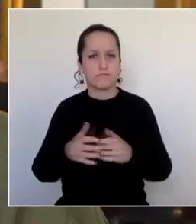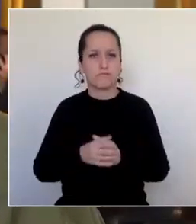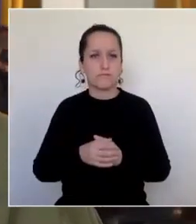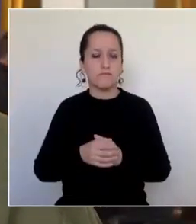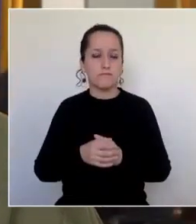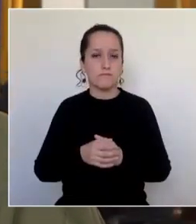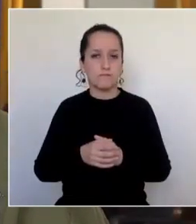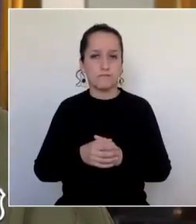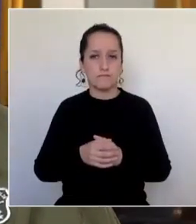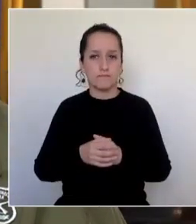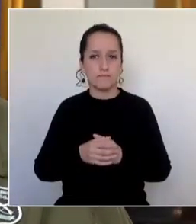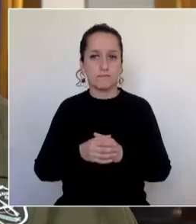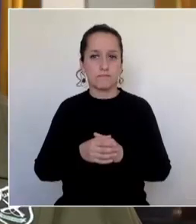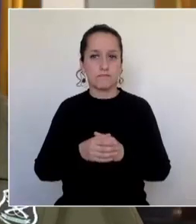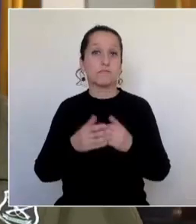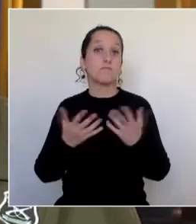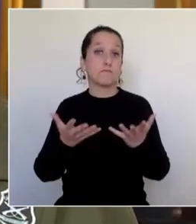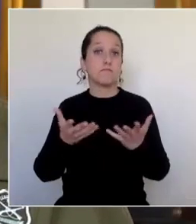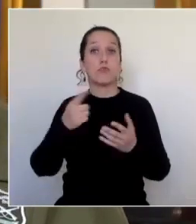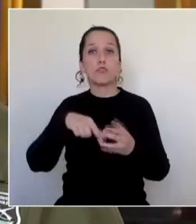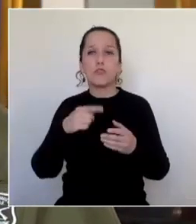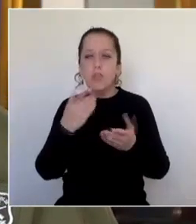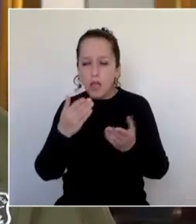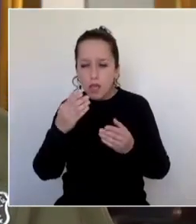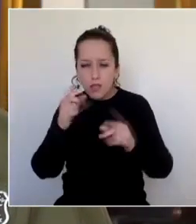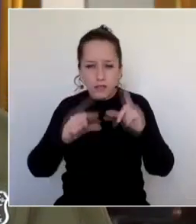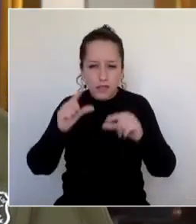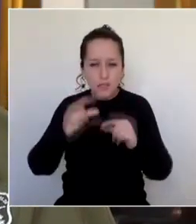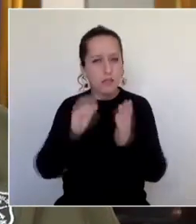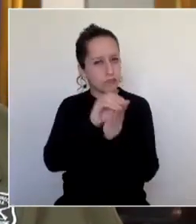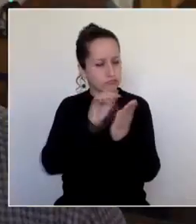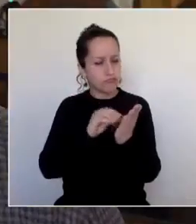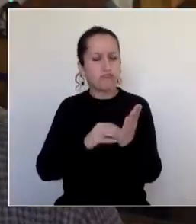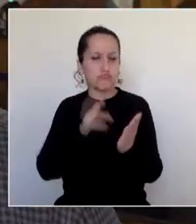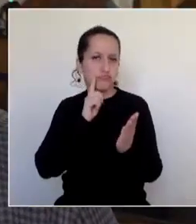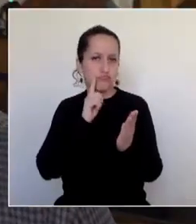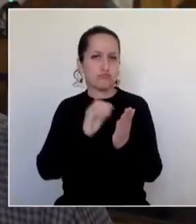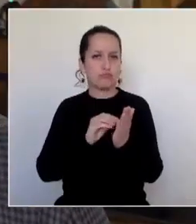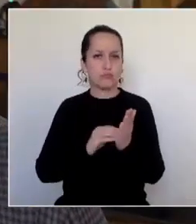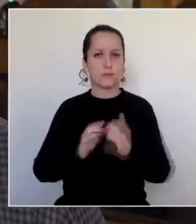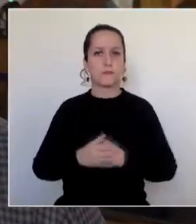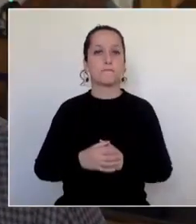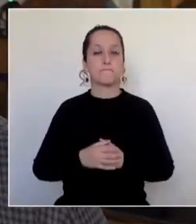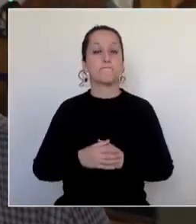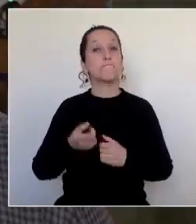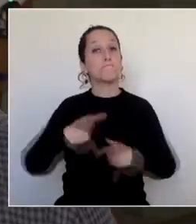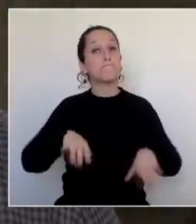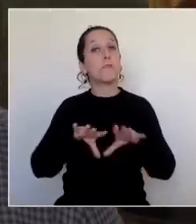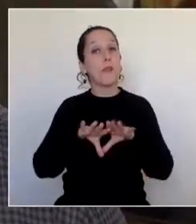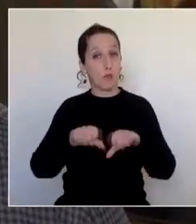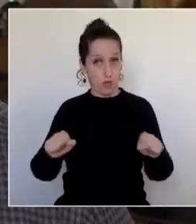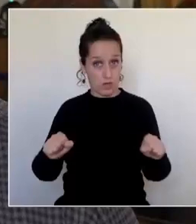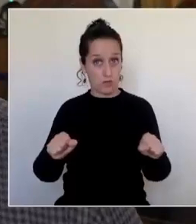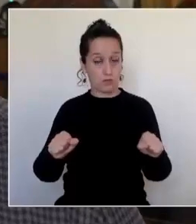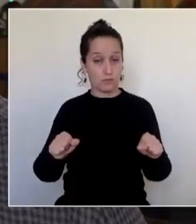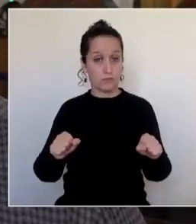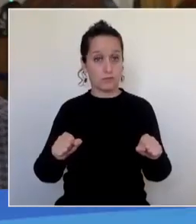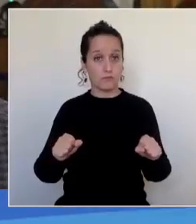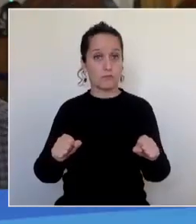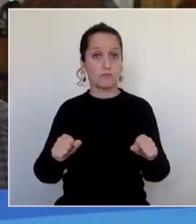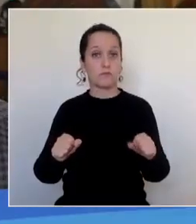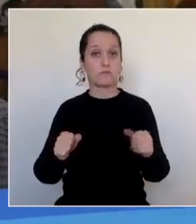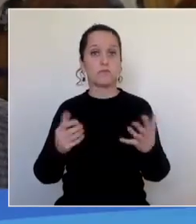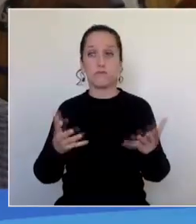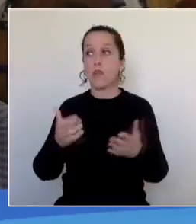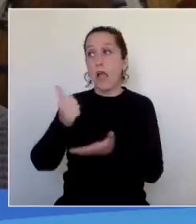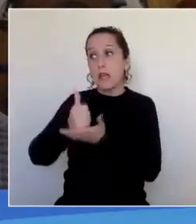y está todo dentro del registro de nuestra estadística institucional. Quedamos muy conformes por lo que